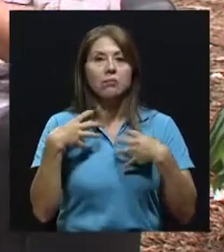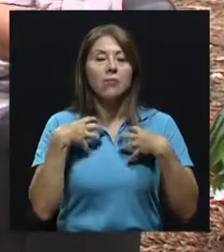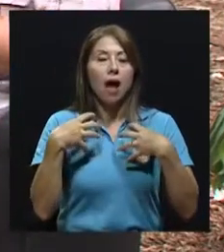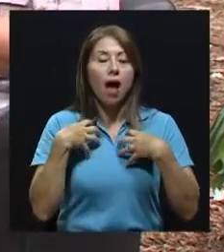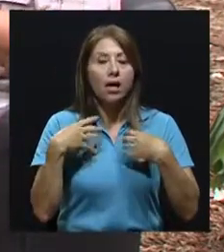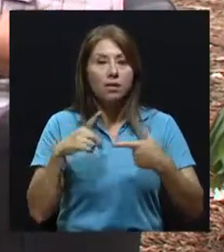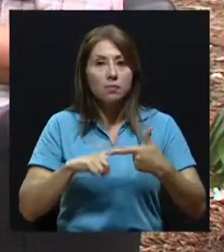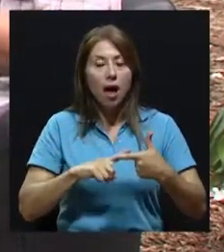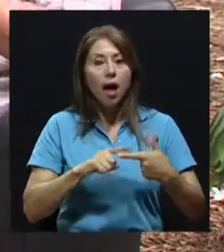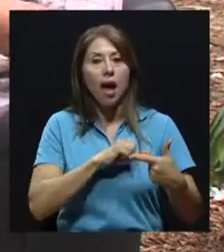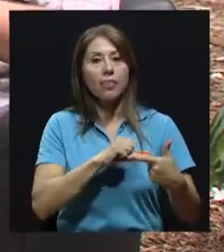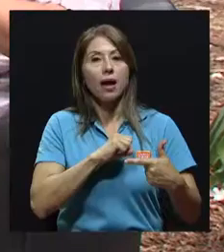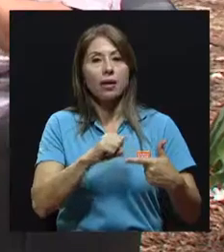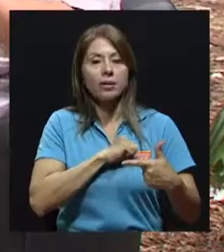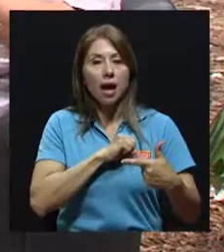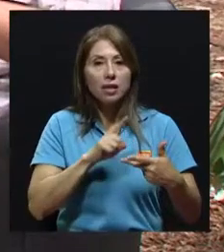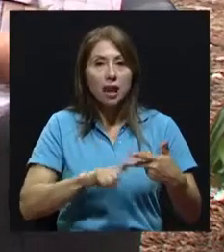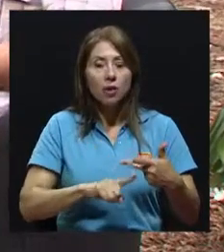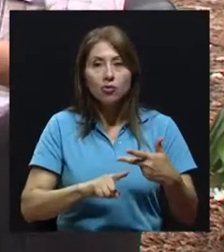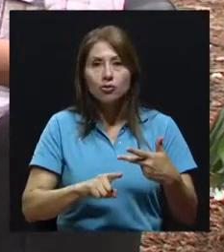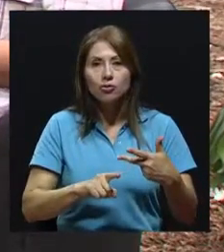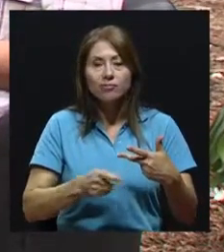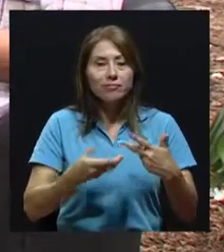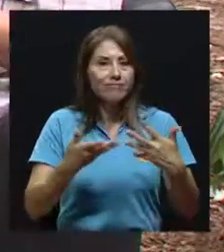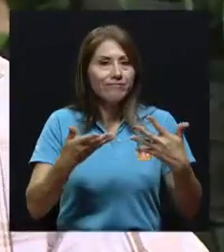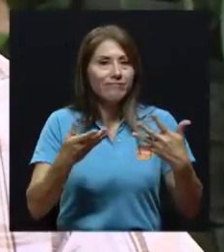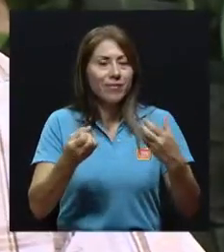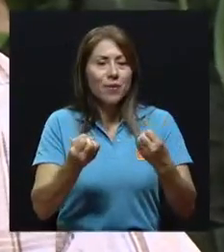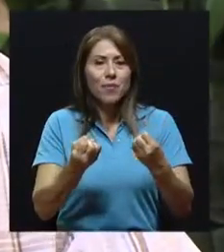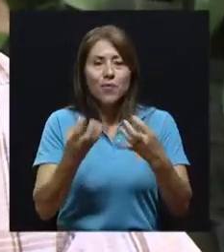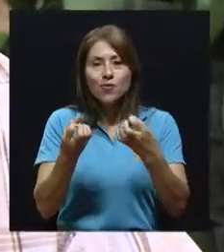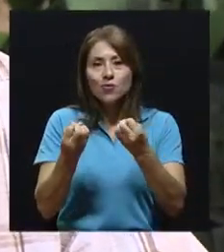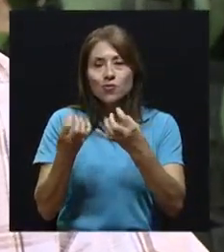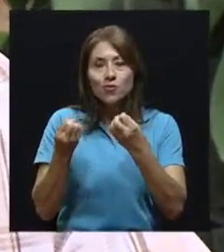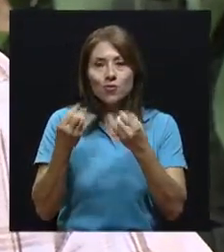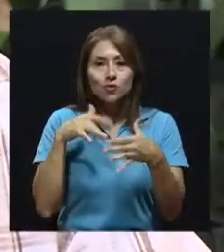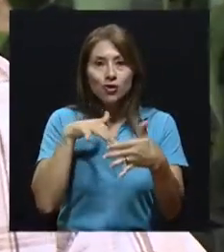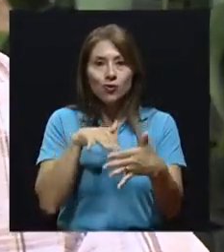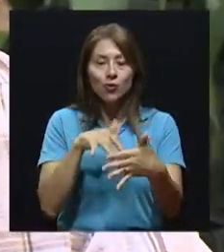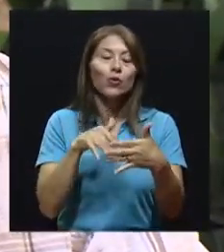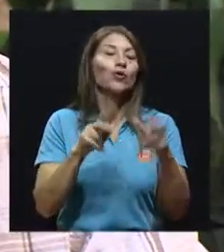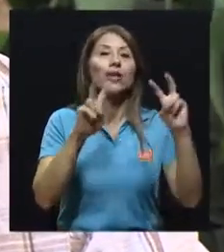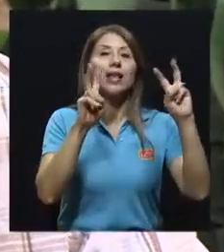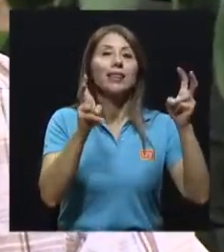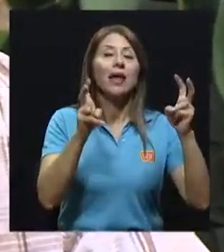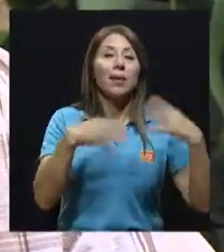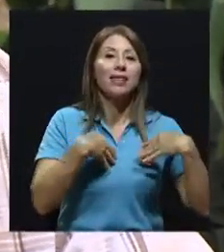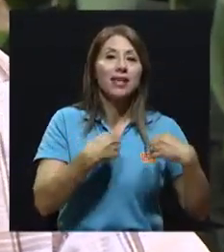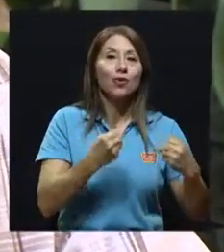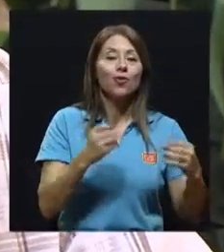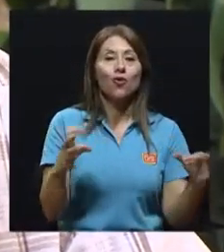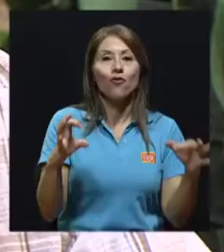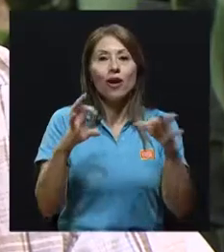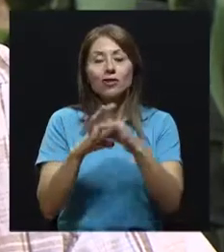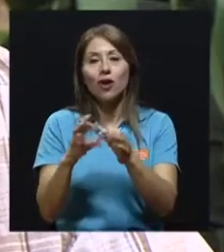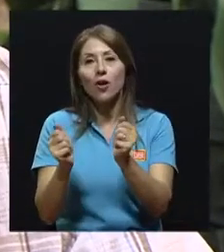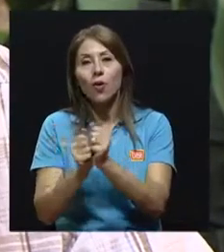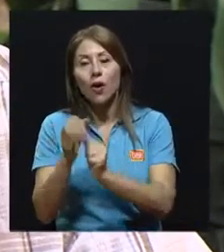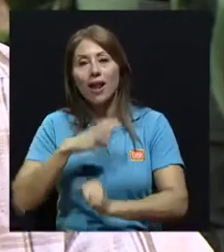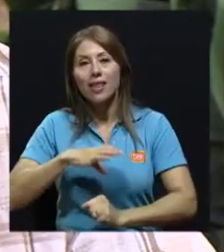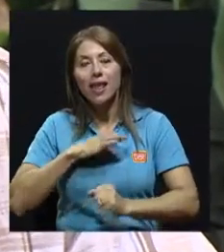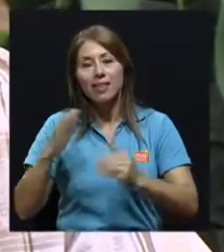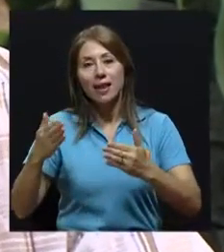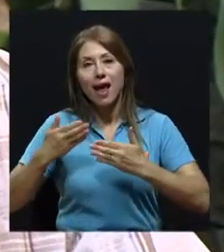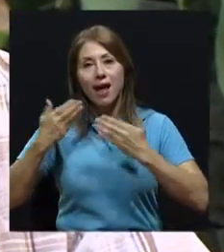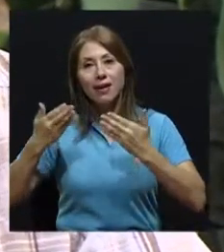inclusive a ataques cardíacos, hay montones de estudios que relacionan el tema salud con el tema de calidad del aire, específicamente partículas,